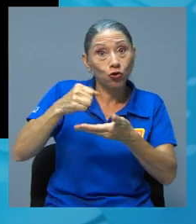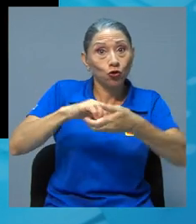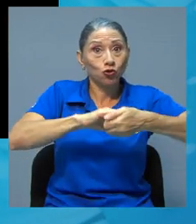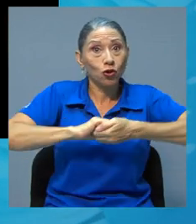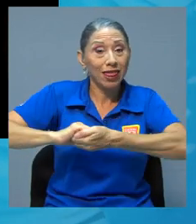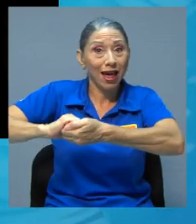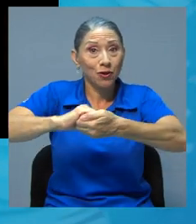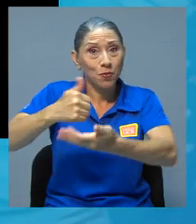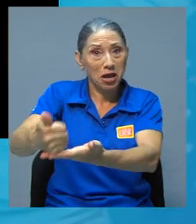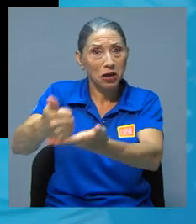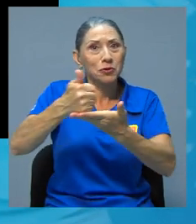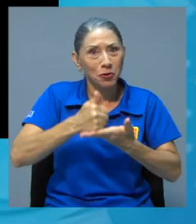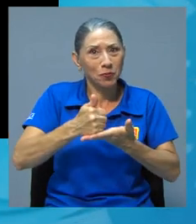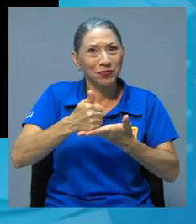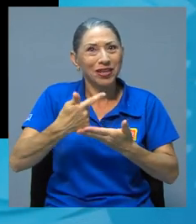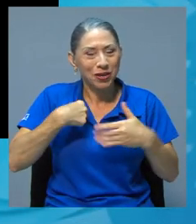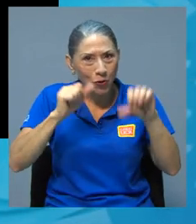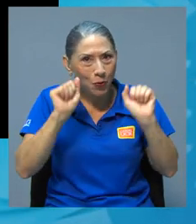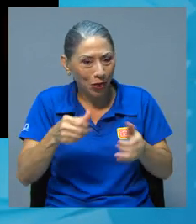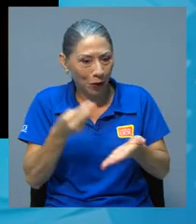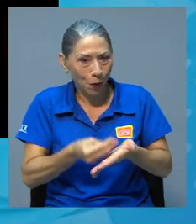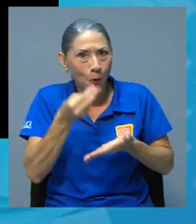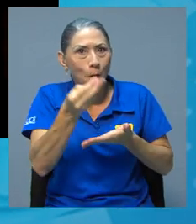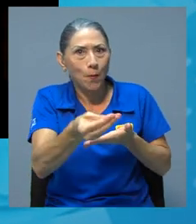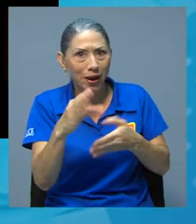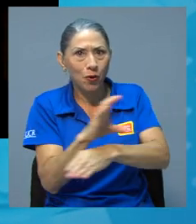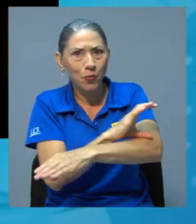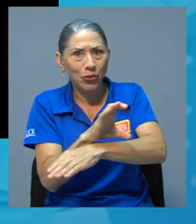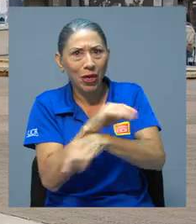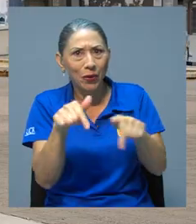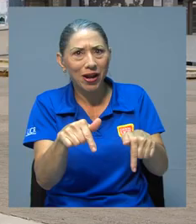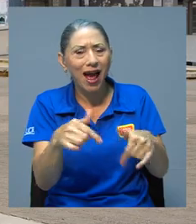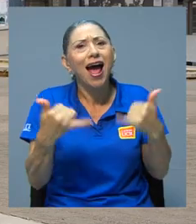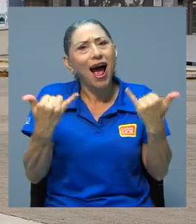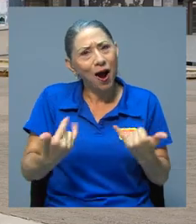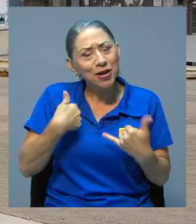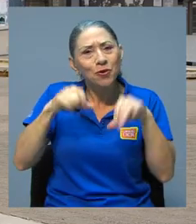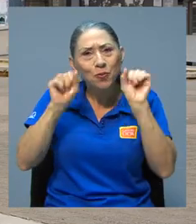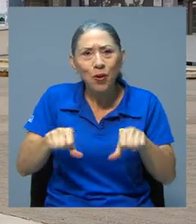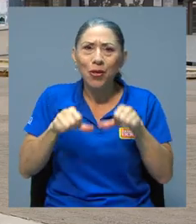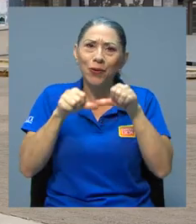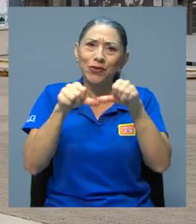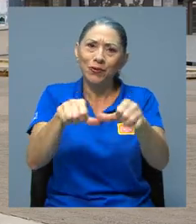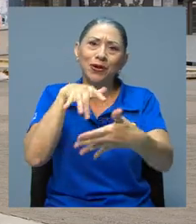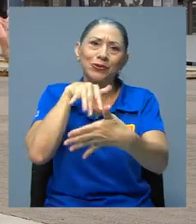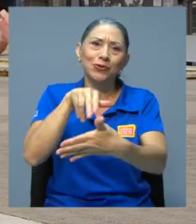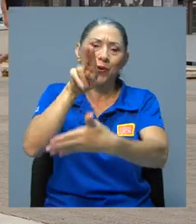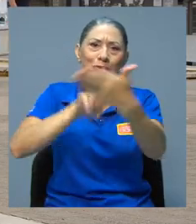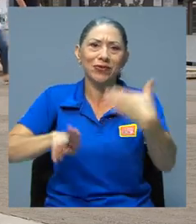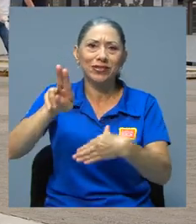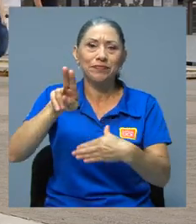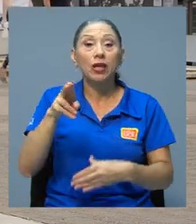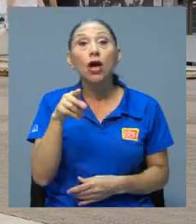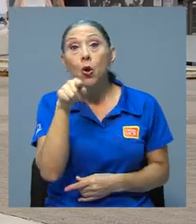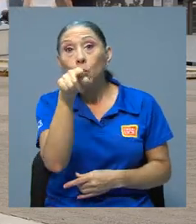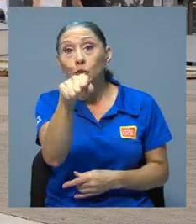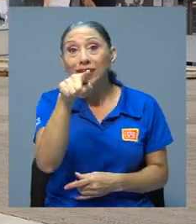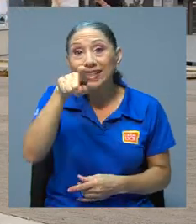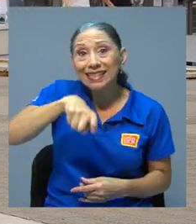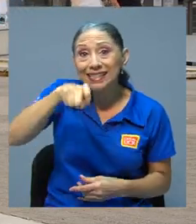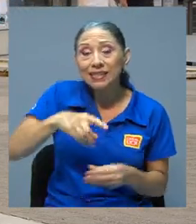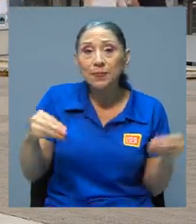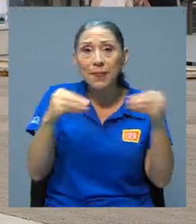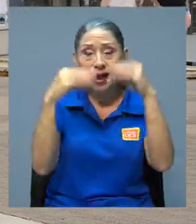me ayudó a tener acceso a este artefacto electrónico, dije, ahora puedo continuar en la universidad. Si usted